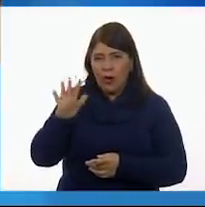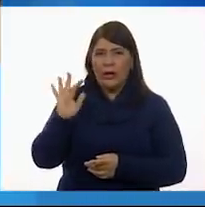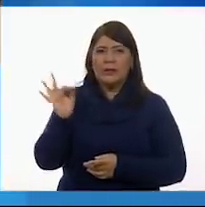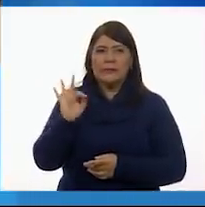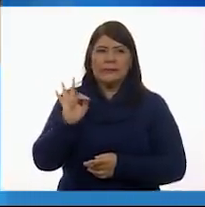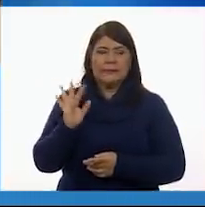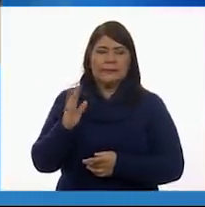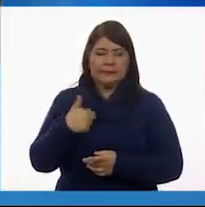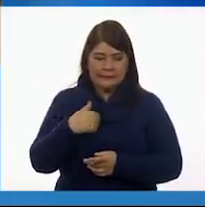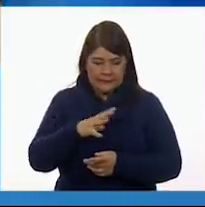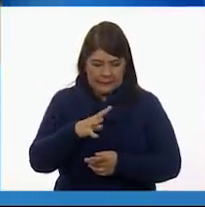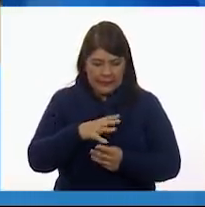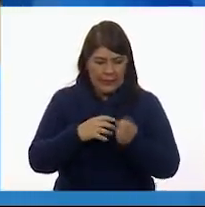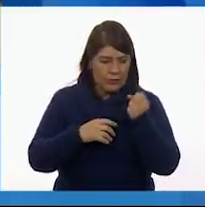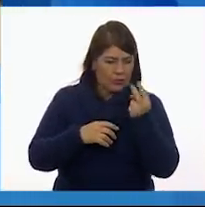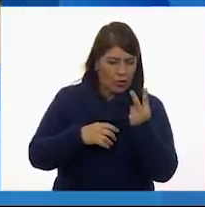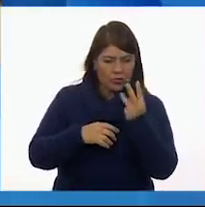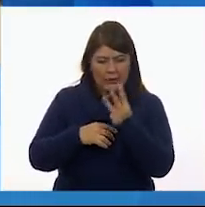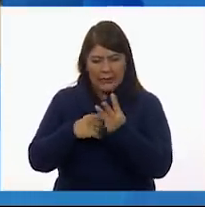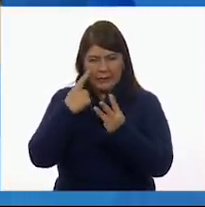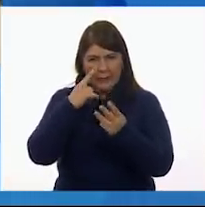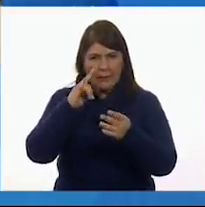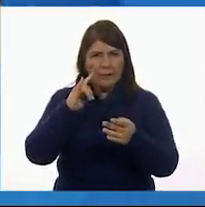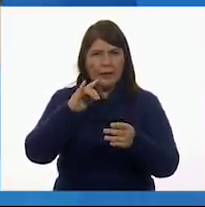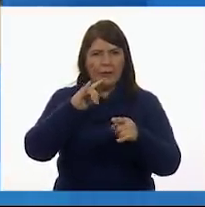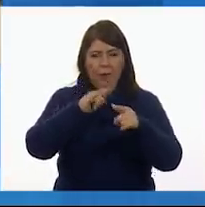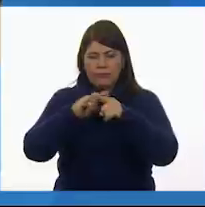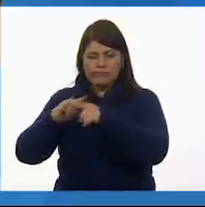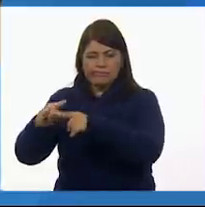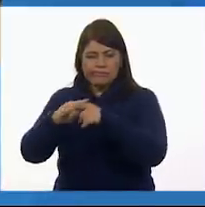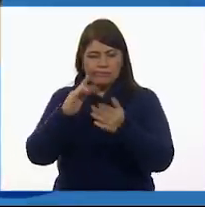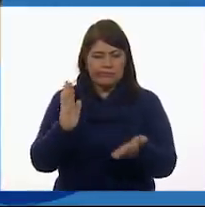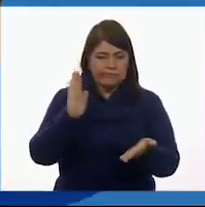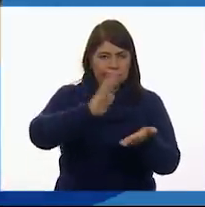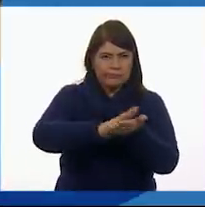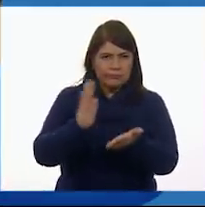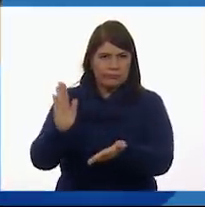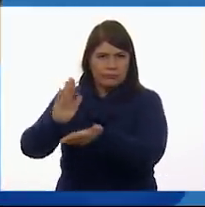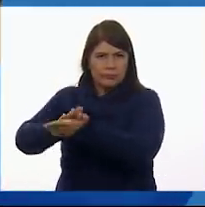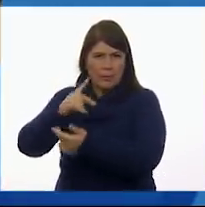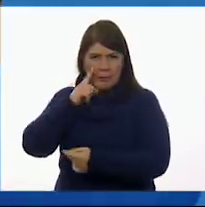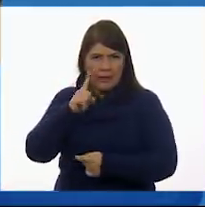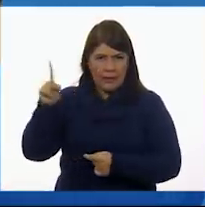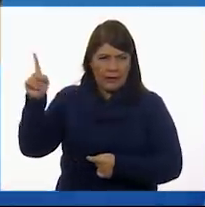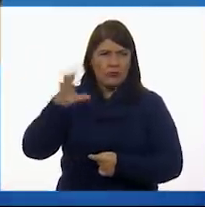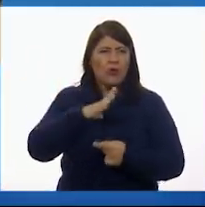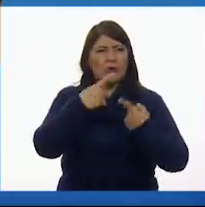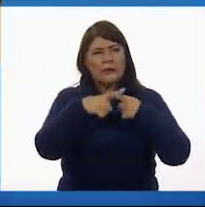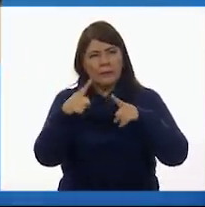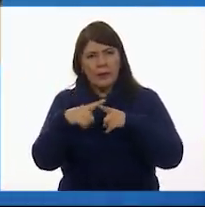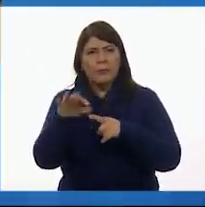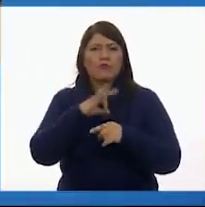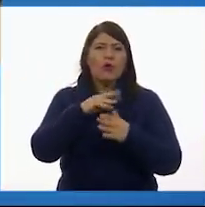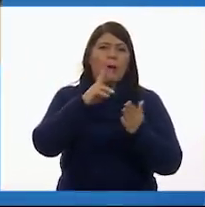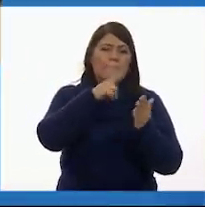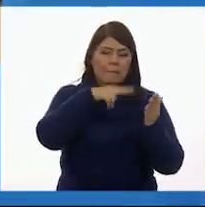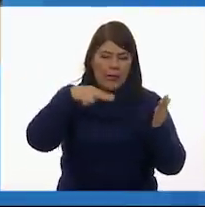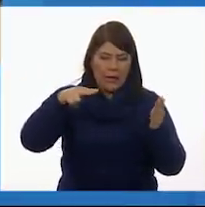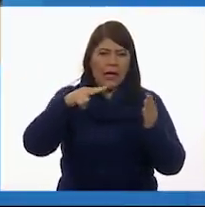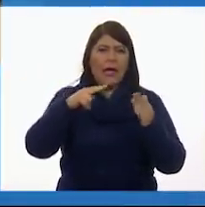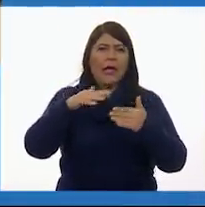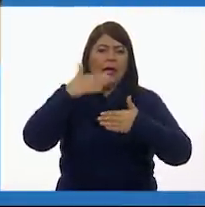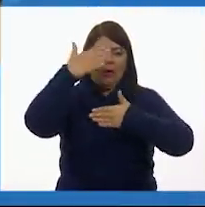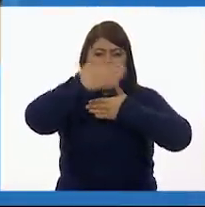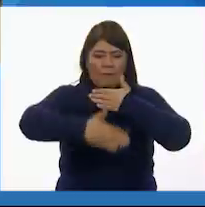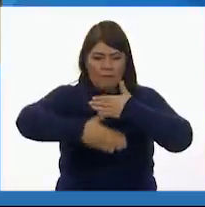cuatro plantillas, pues podría lograr más tonos, más acabados. Se puede pintar también el fondo,